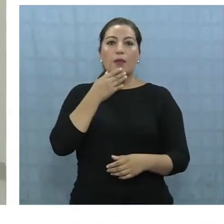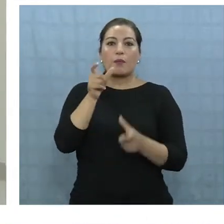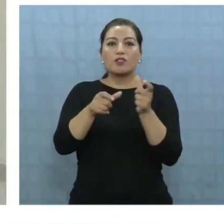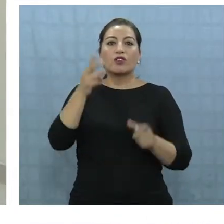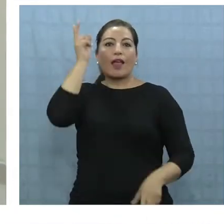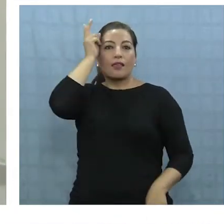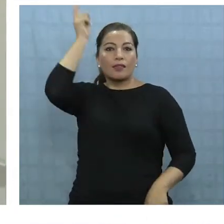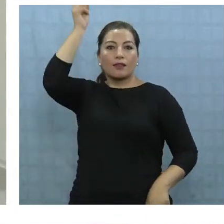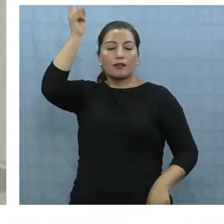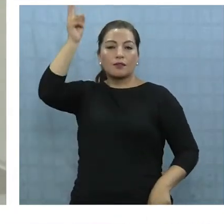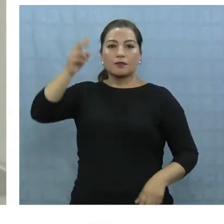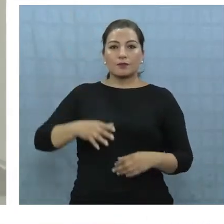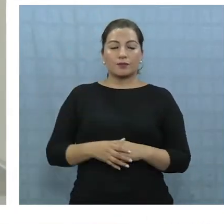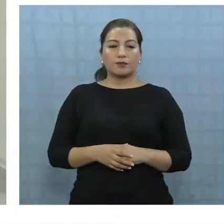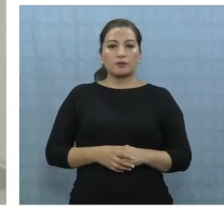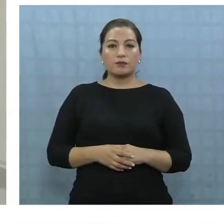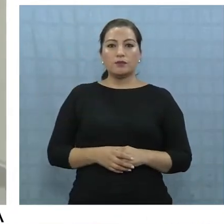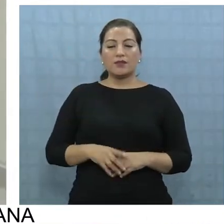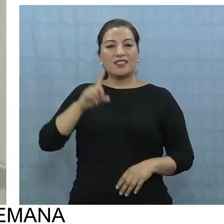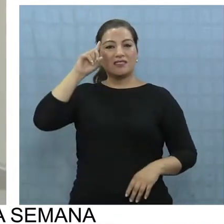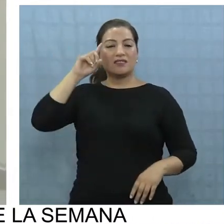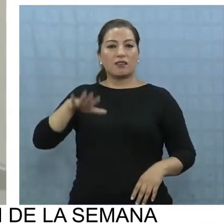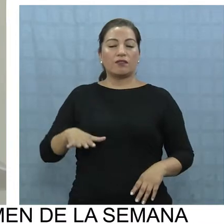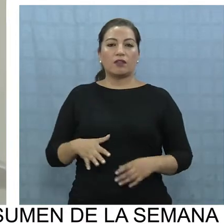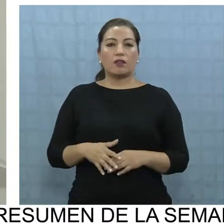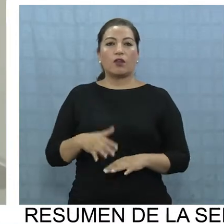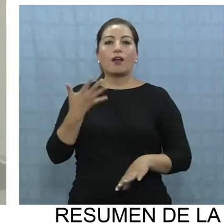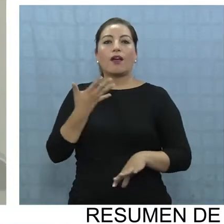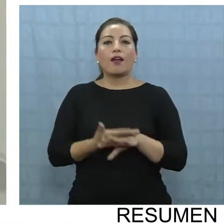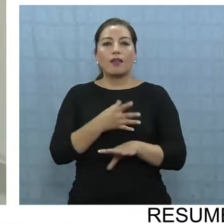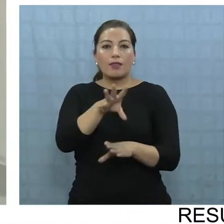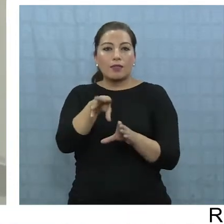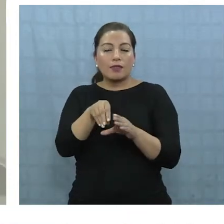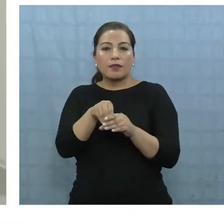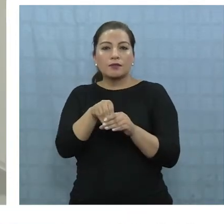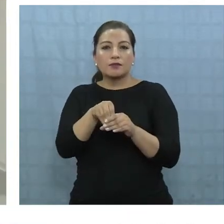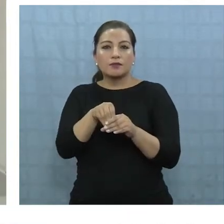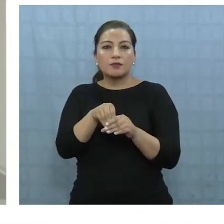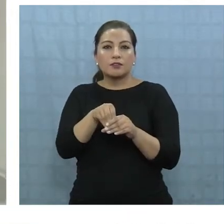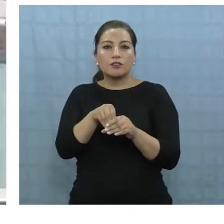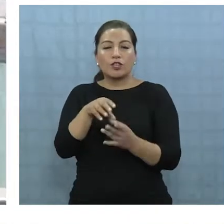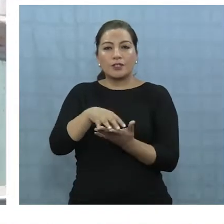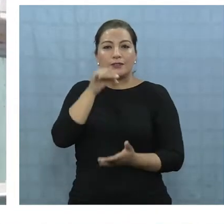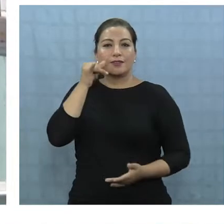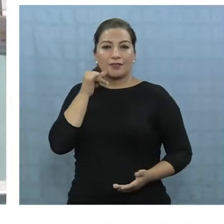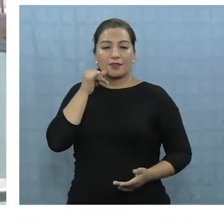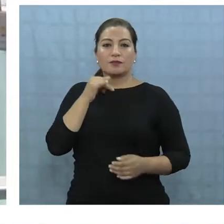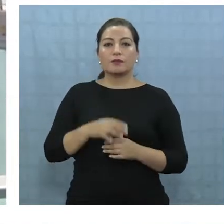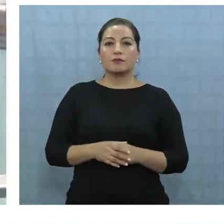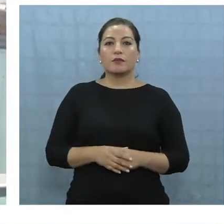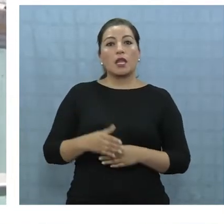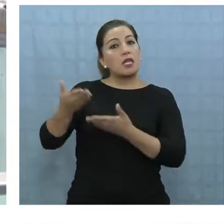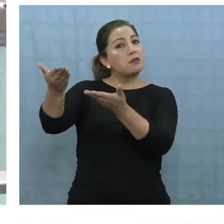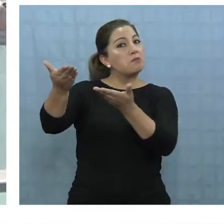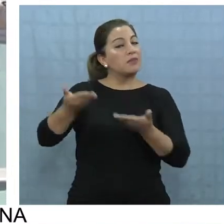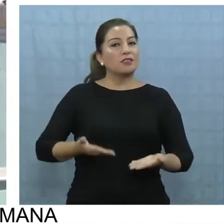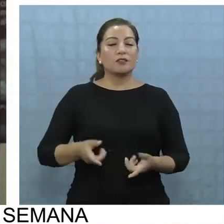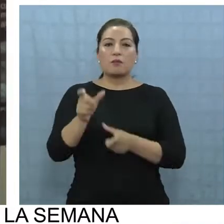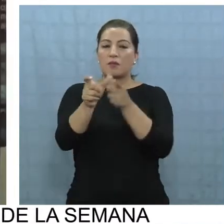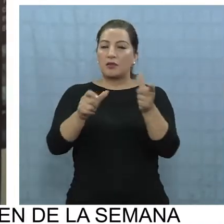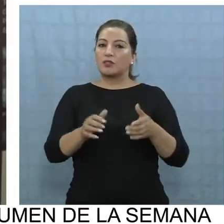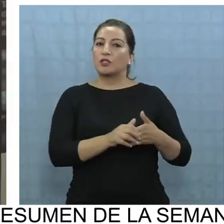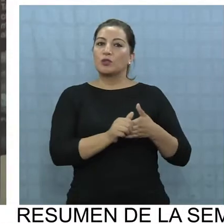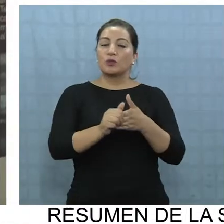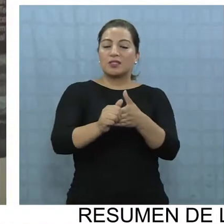indígenas. Sepan las etnias que existieron acá en esta región. La invitación es para los